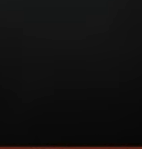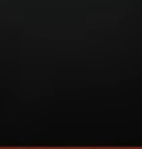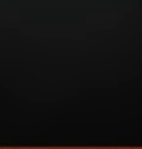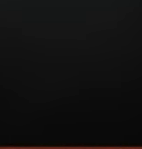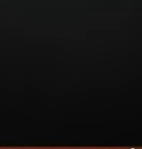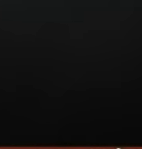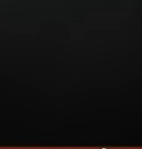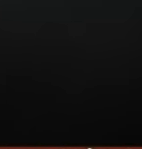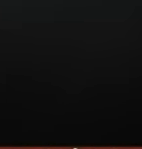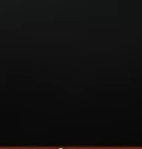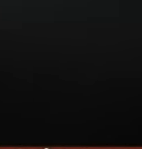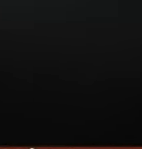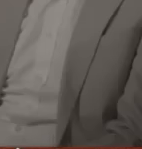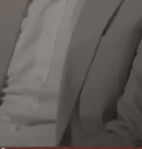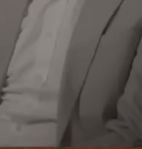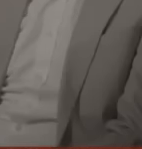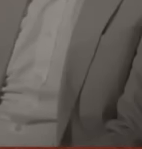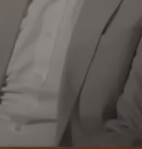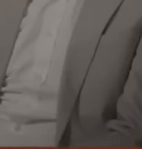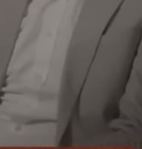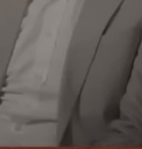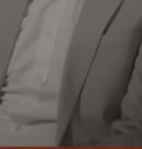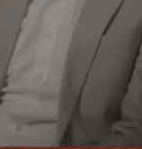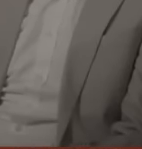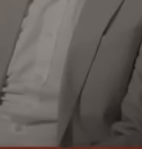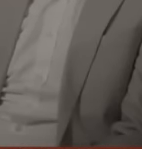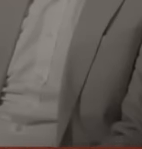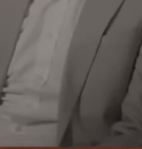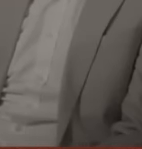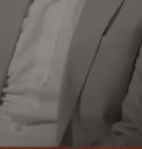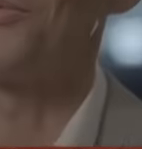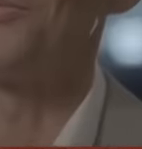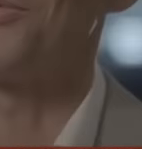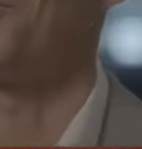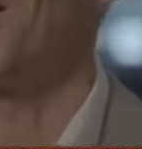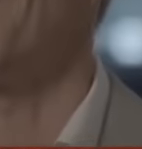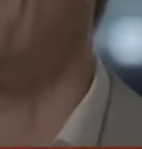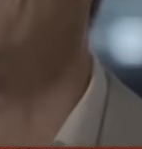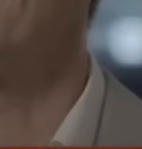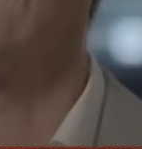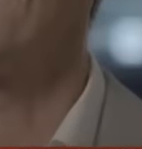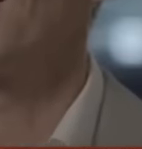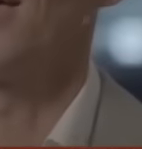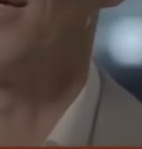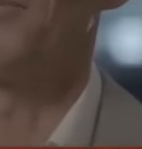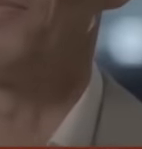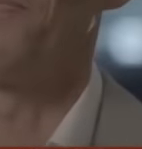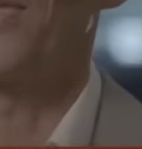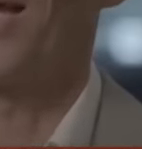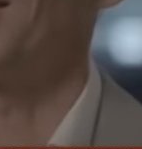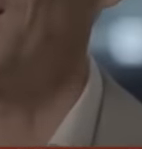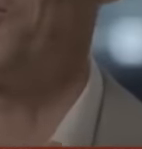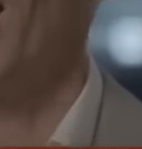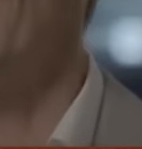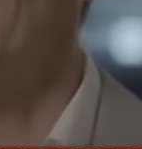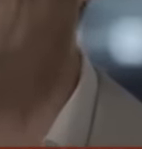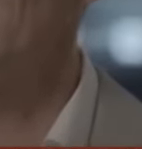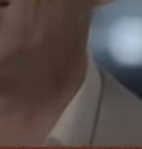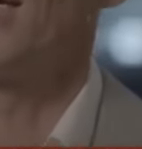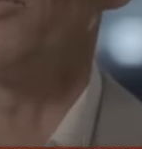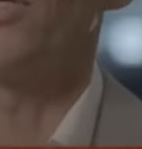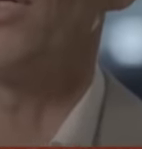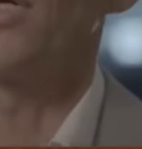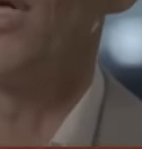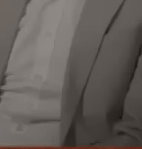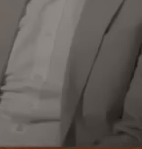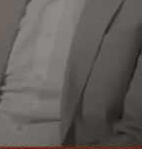historia Creando un tráiler Que un humano experto en edición Habría tardado muchos días de trabajo La película ya fue estrenada Hace algunos días